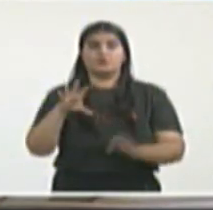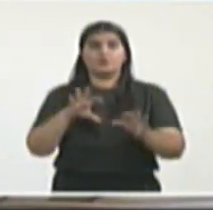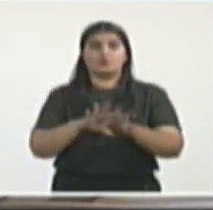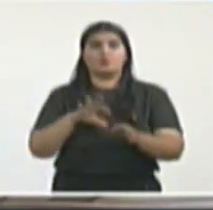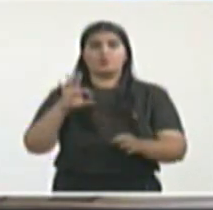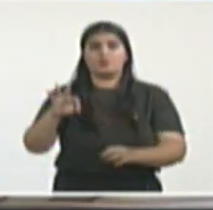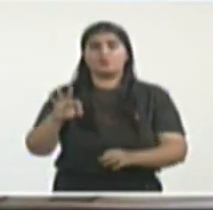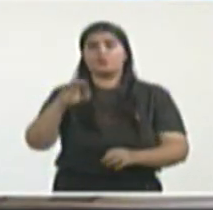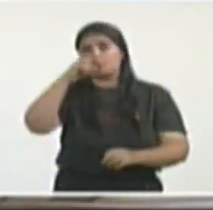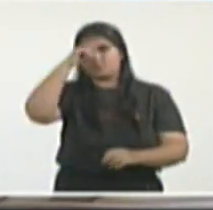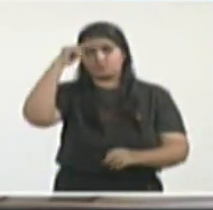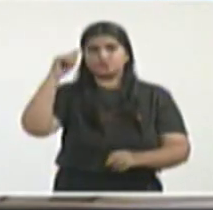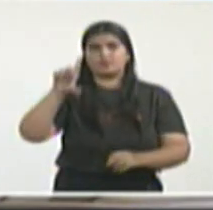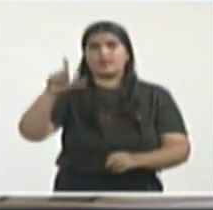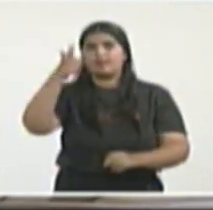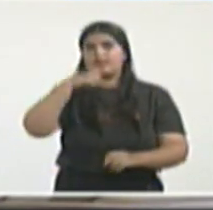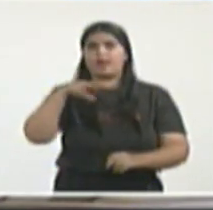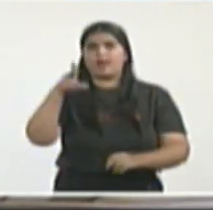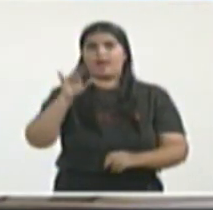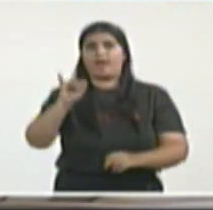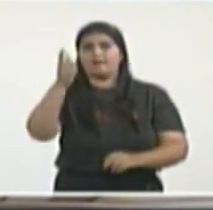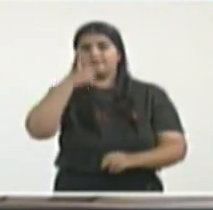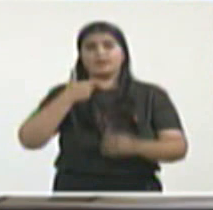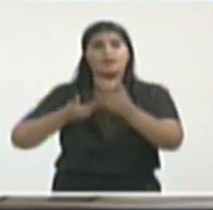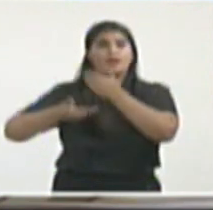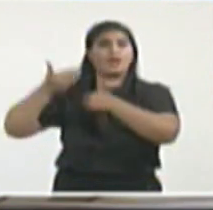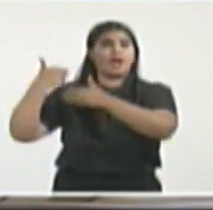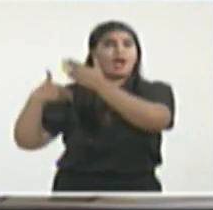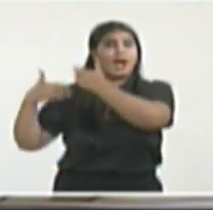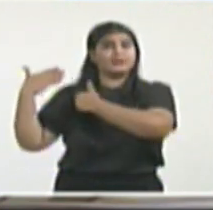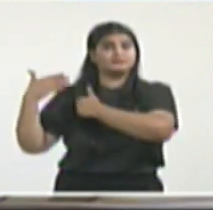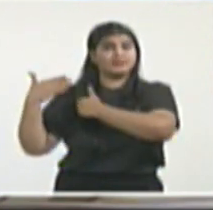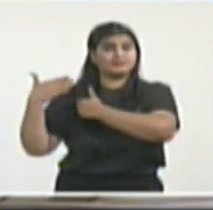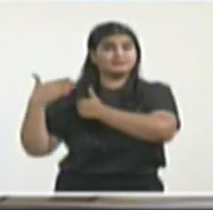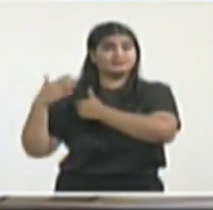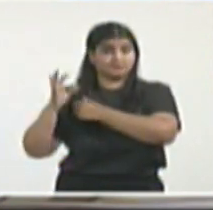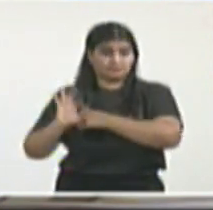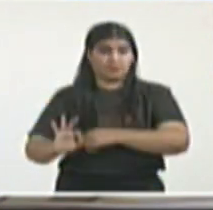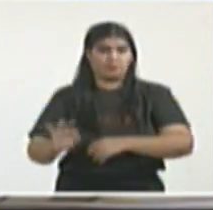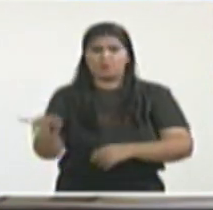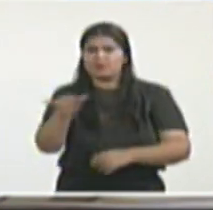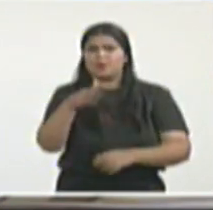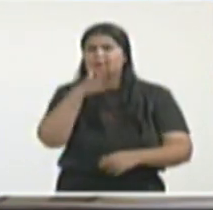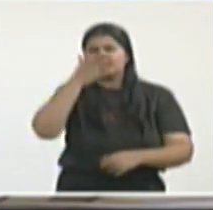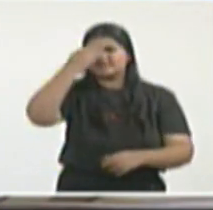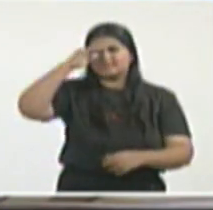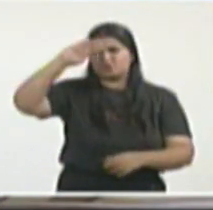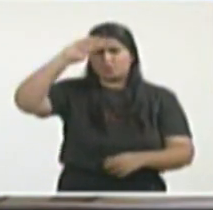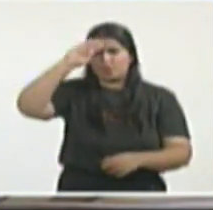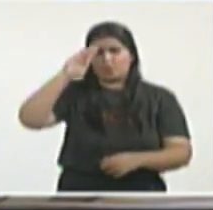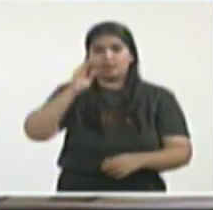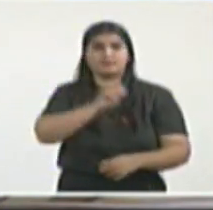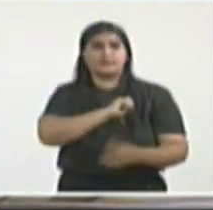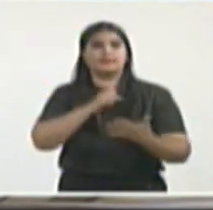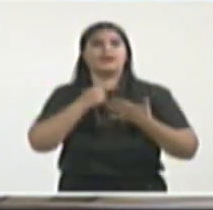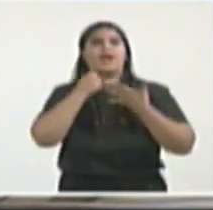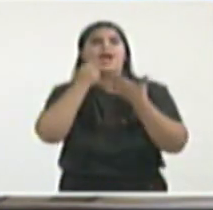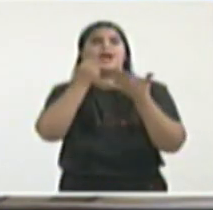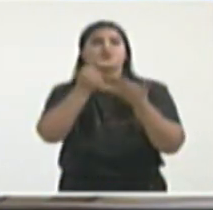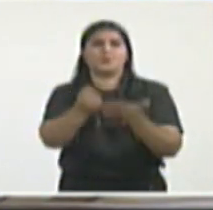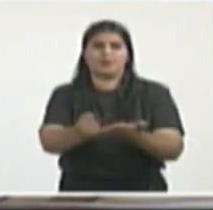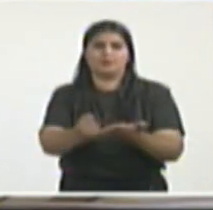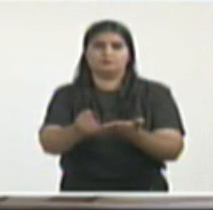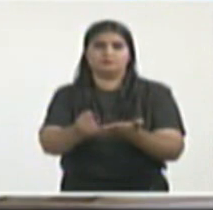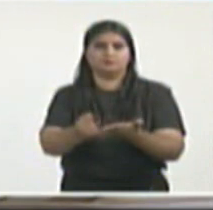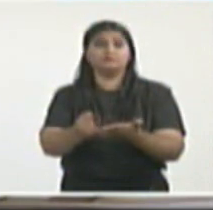fueron una intervención humanitaria no autorizada por el Consejo de Seguridad de Naciones Unidas. Entonces, los que hablan y los que